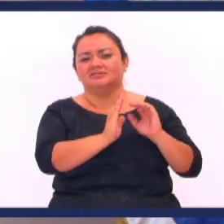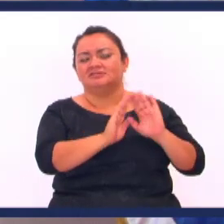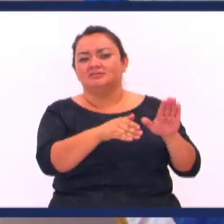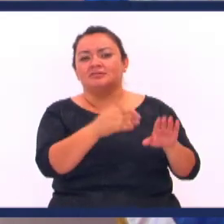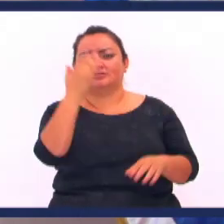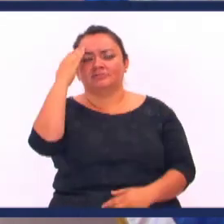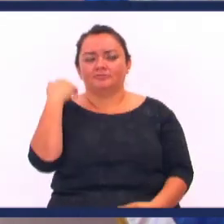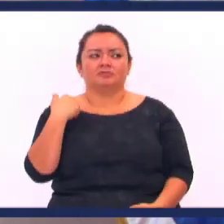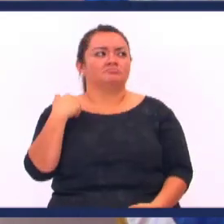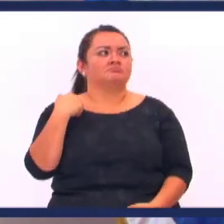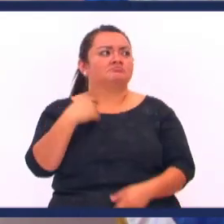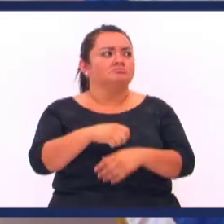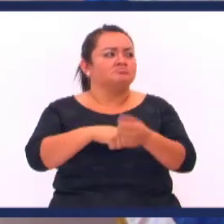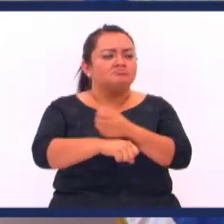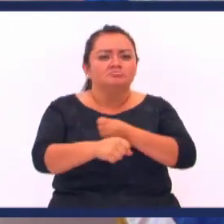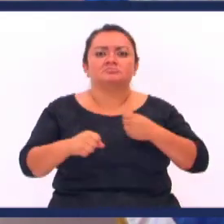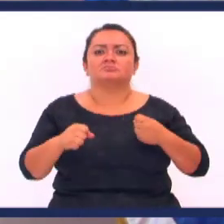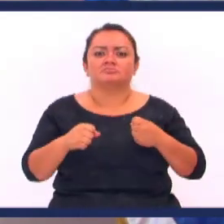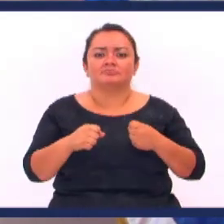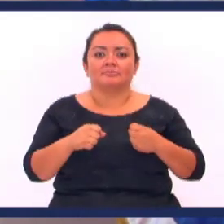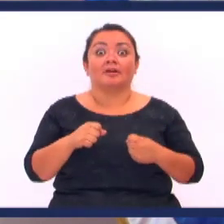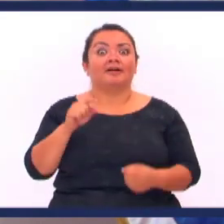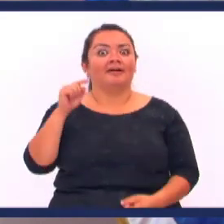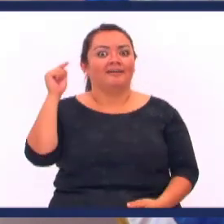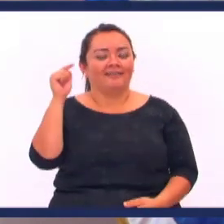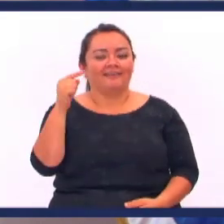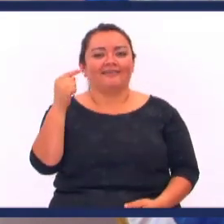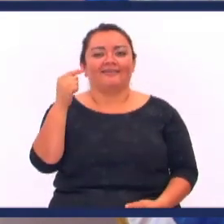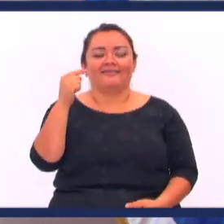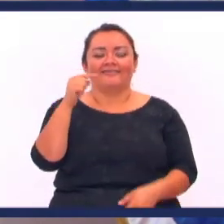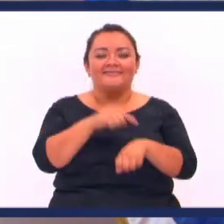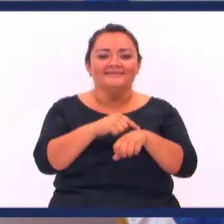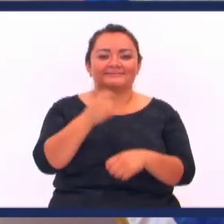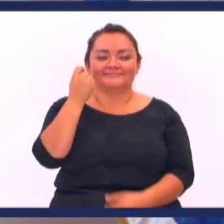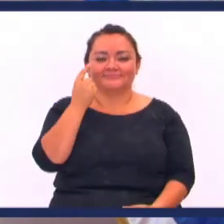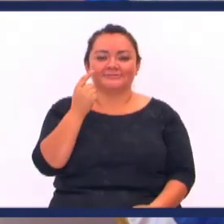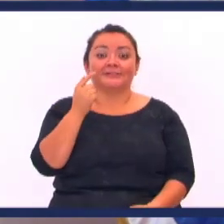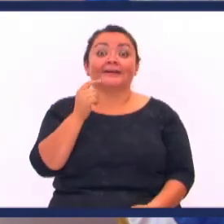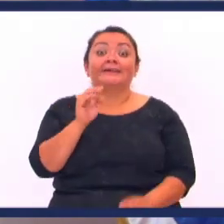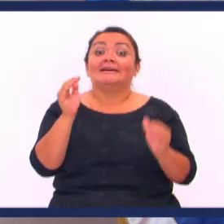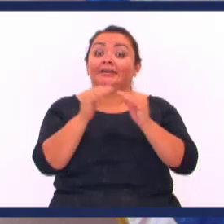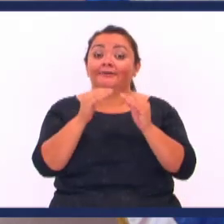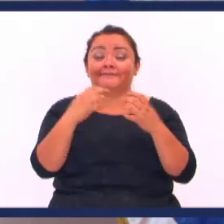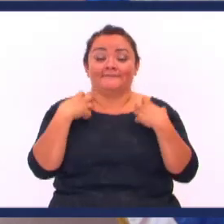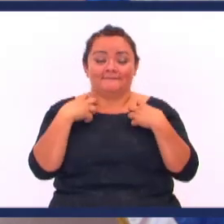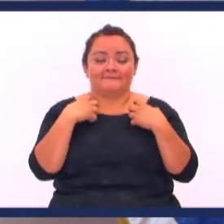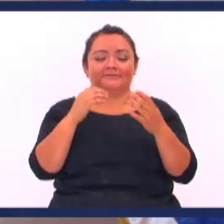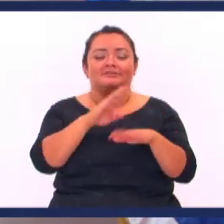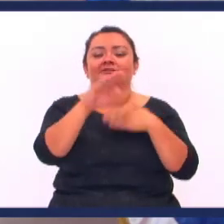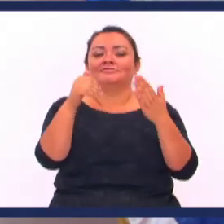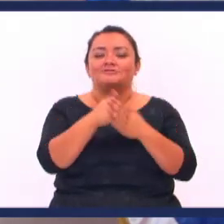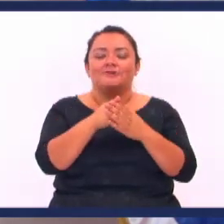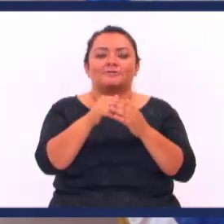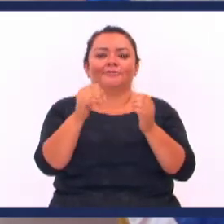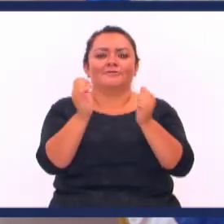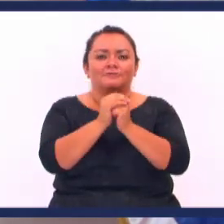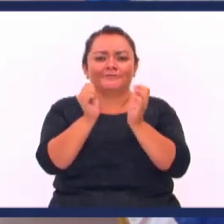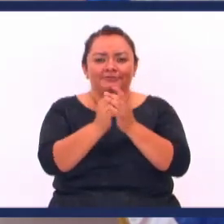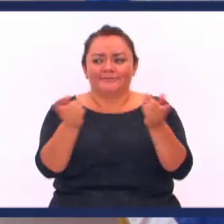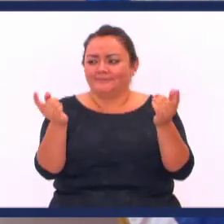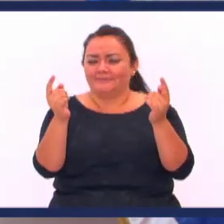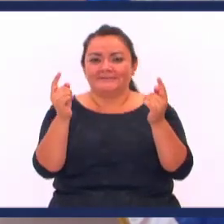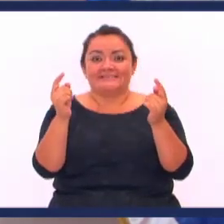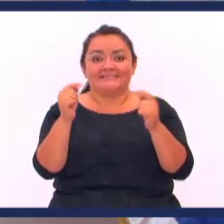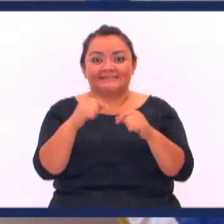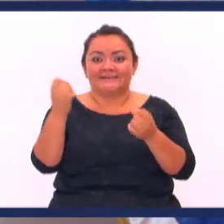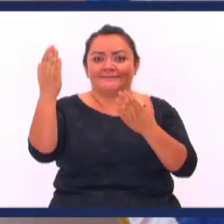Esa mujer fue capaz Mire que curioso Toda tribulación Trae su beneficio A ver colegas Que estamos aquí